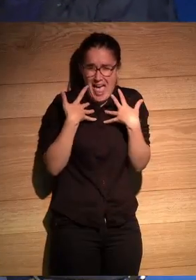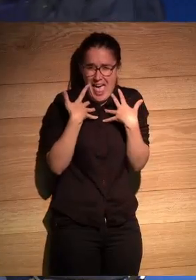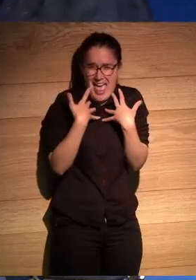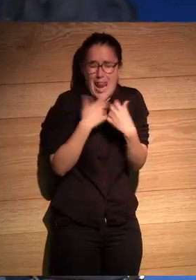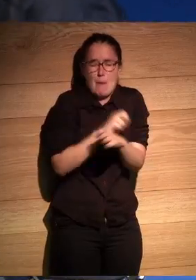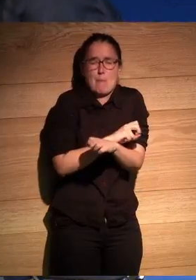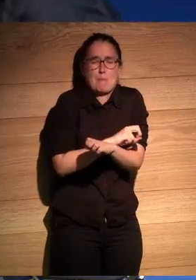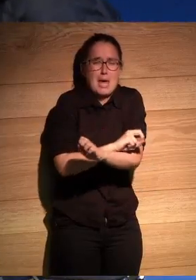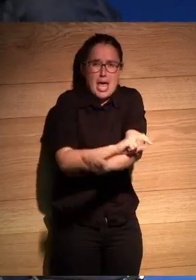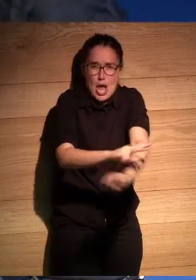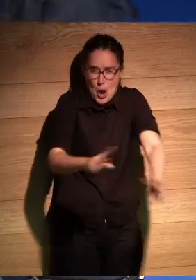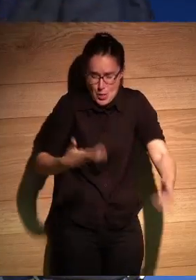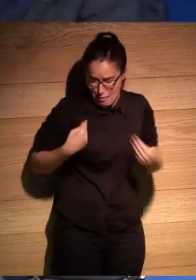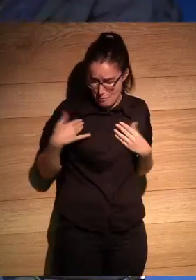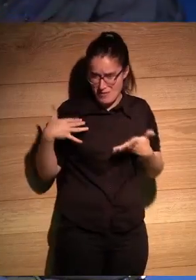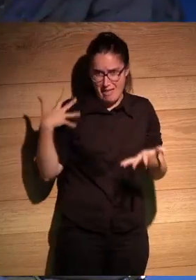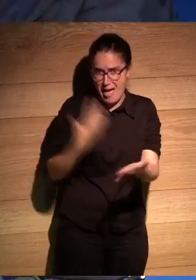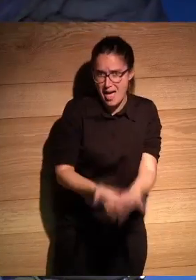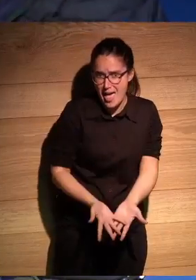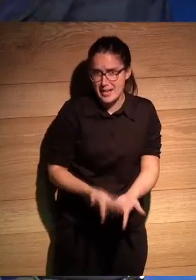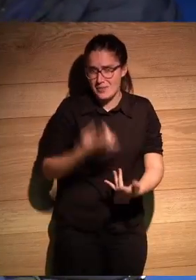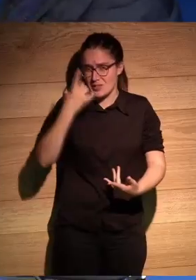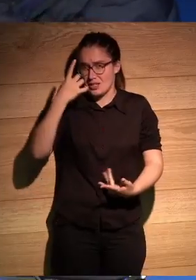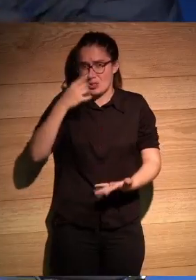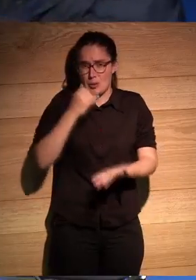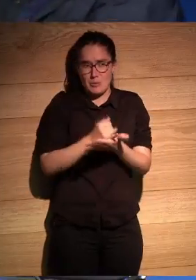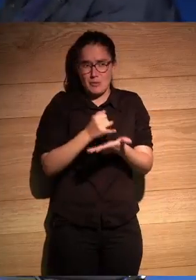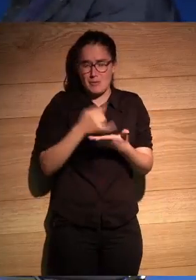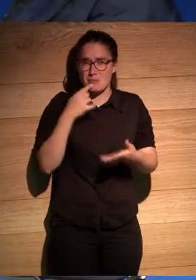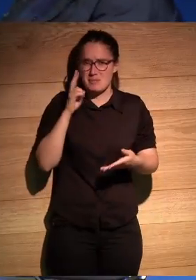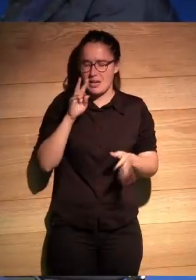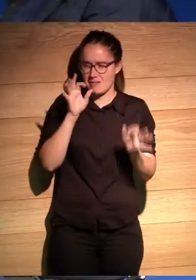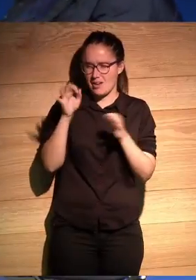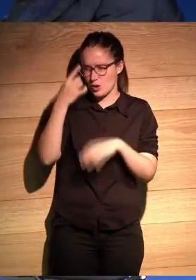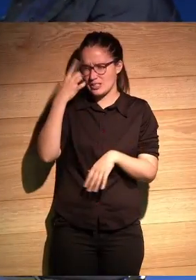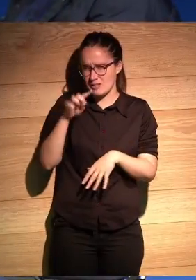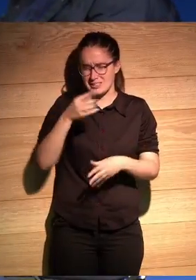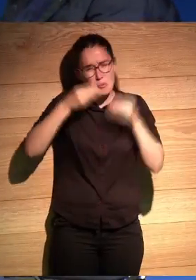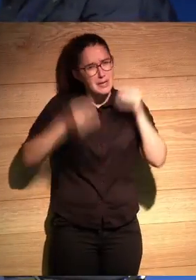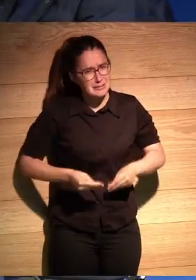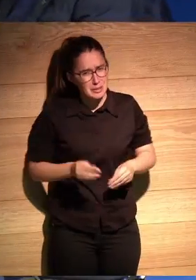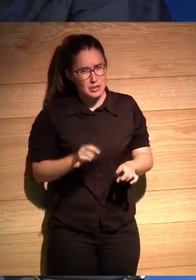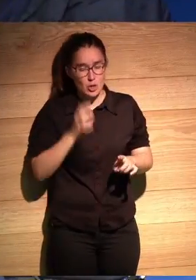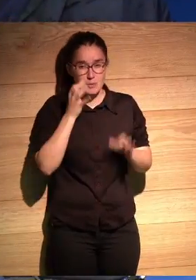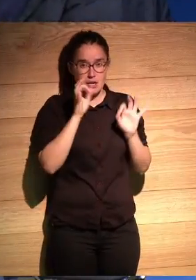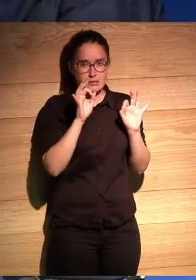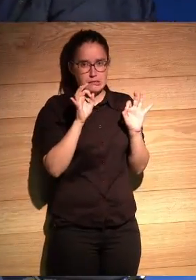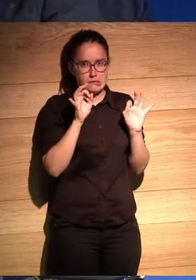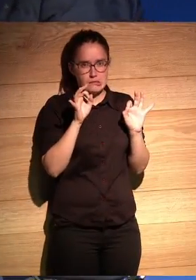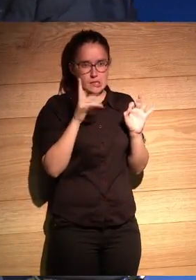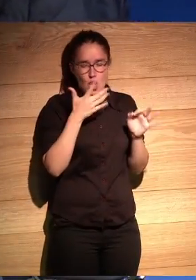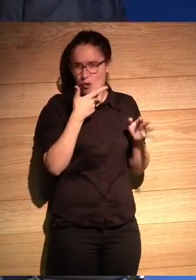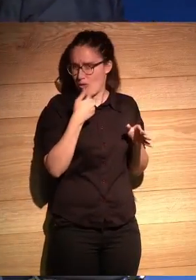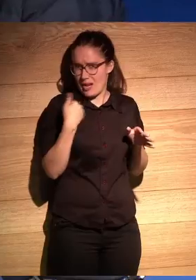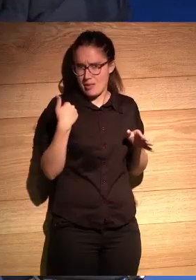la peor paella que probé en mi vida y no sabía y él me la daba a probar y me miraba como una especie y me decía verdad que está buenísima y yo lo miraba y decía lo acabo de